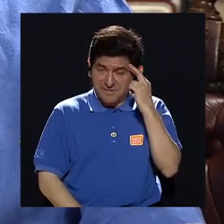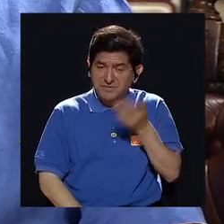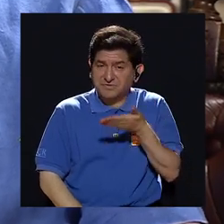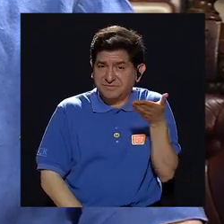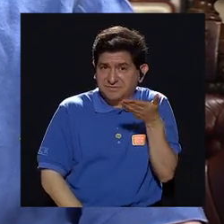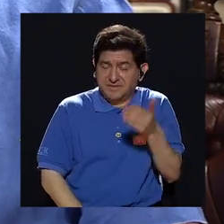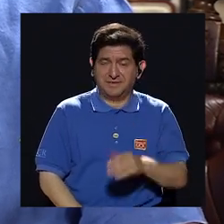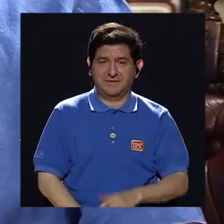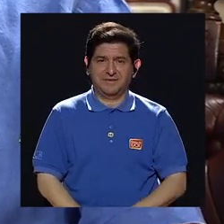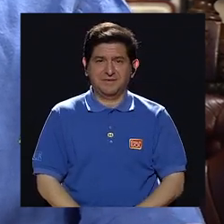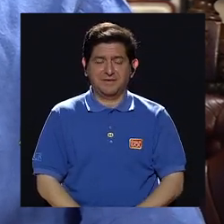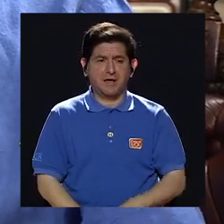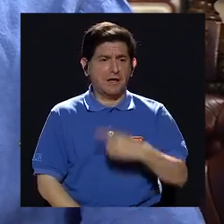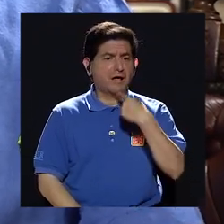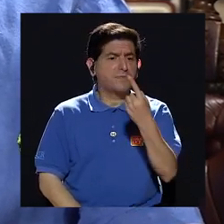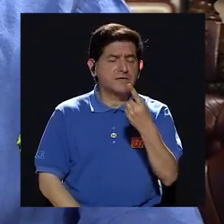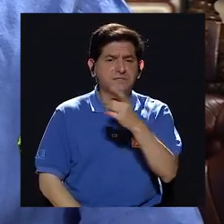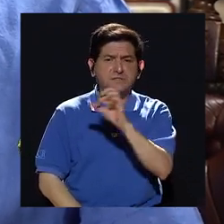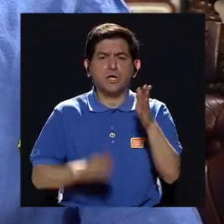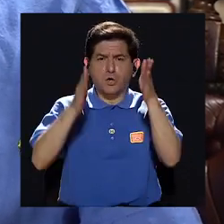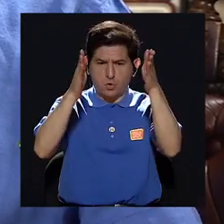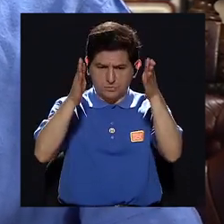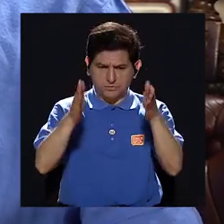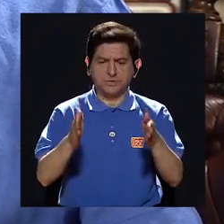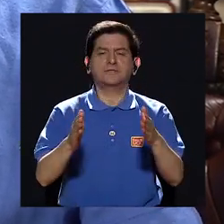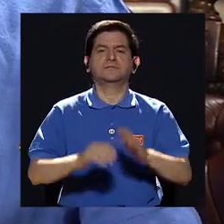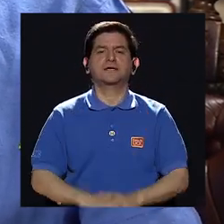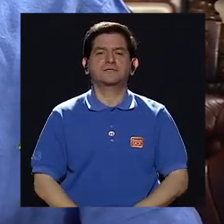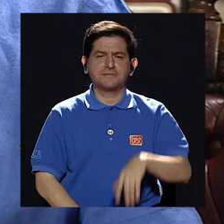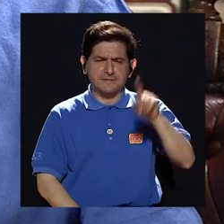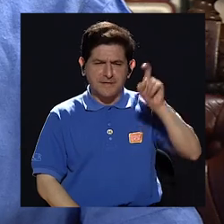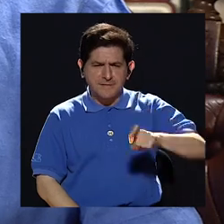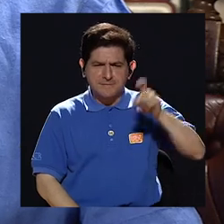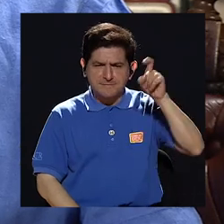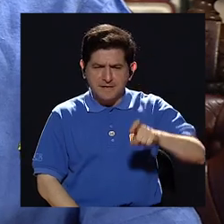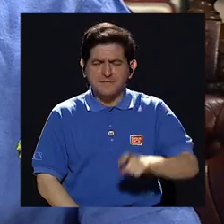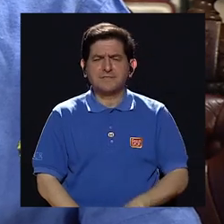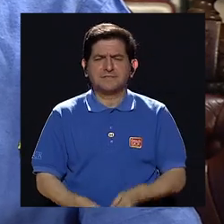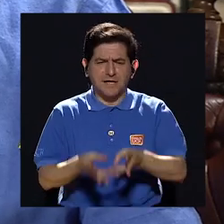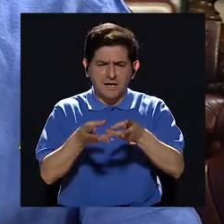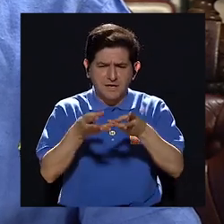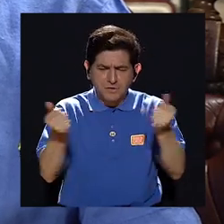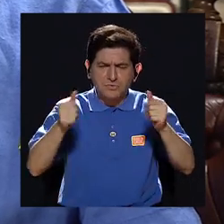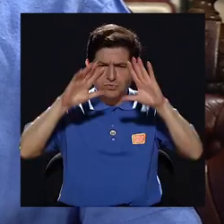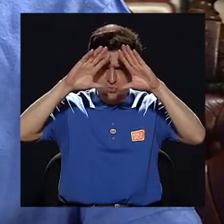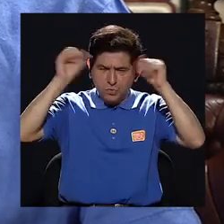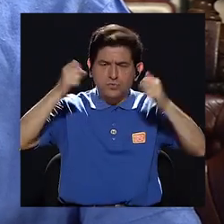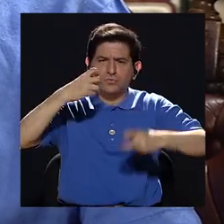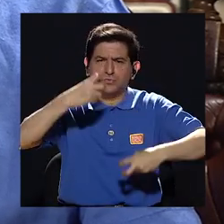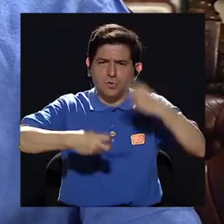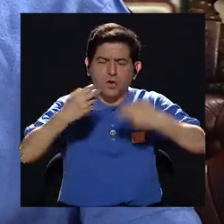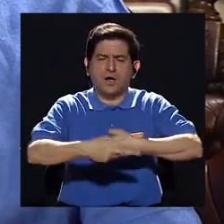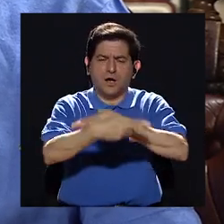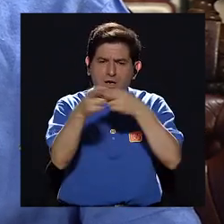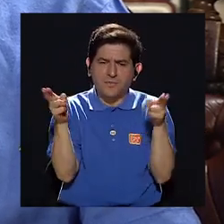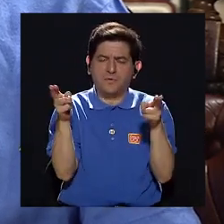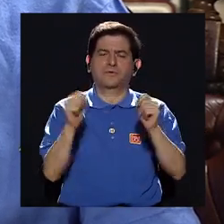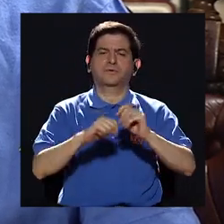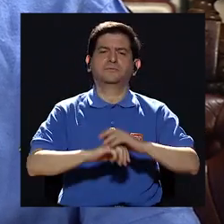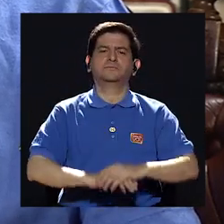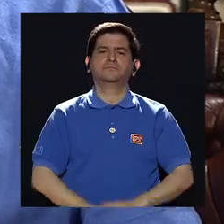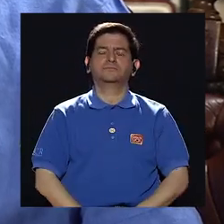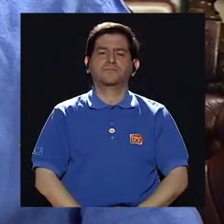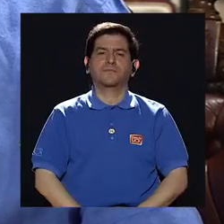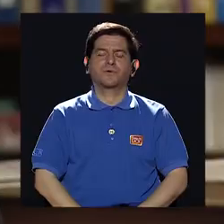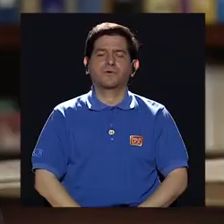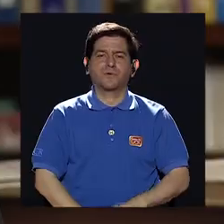diciendo a los costarricenses que había que buscar una salida diplomática a los conflictos de la región.